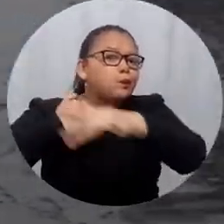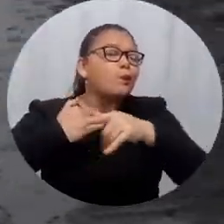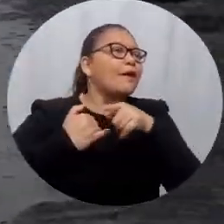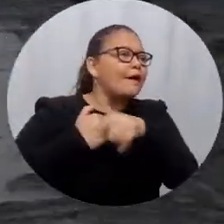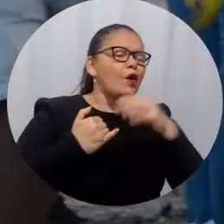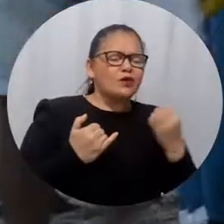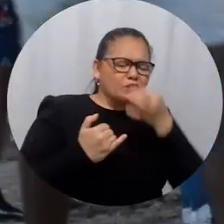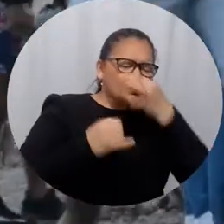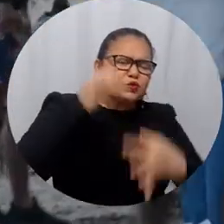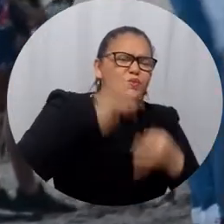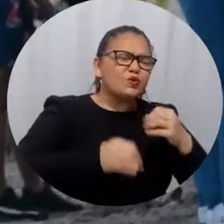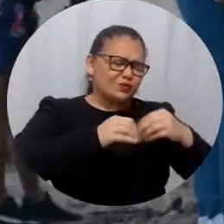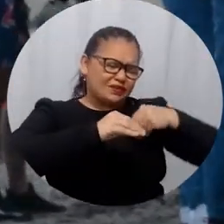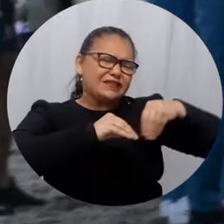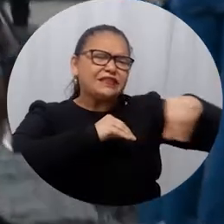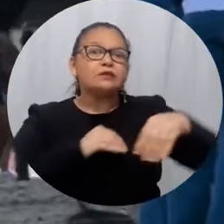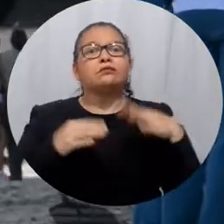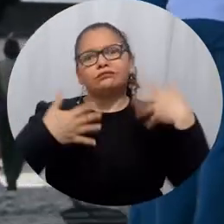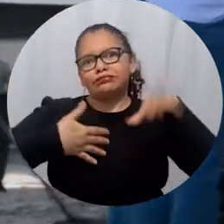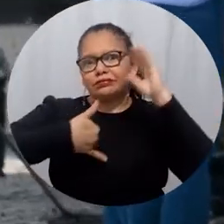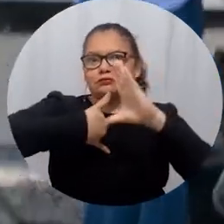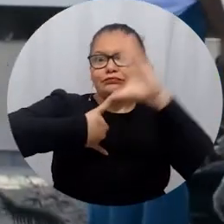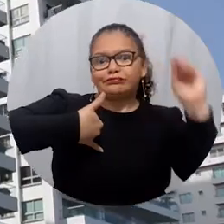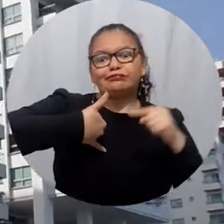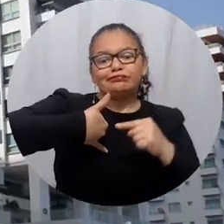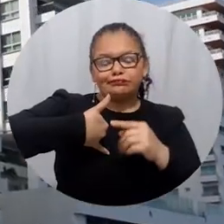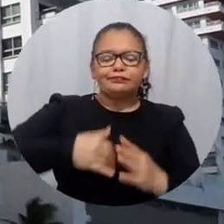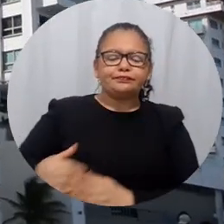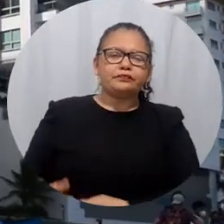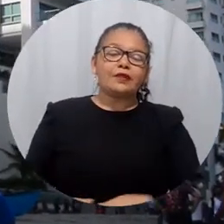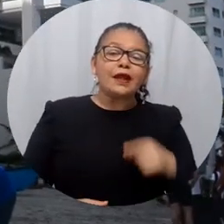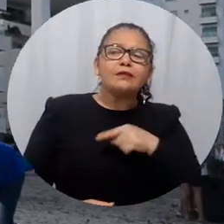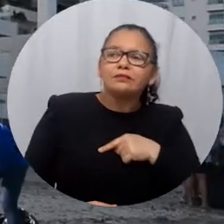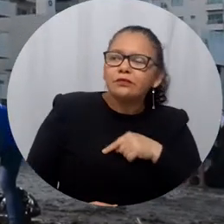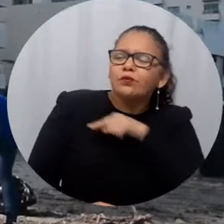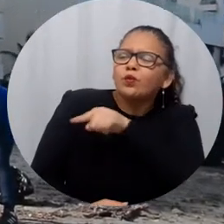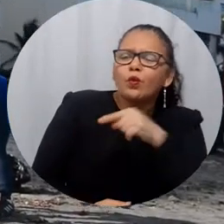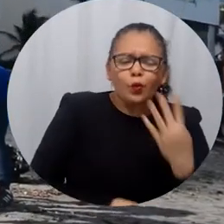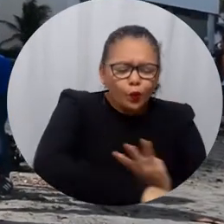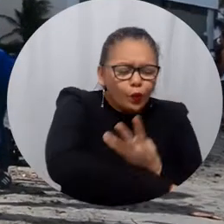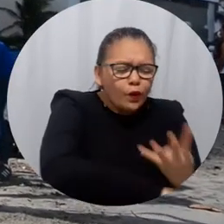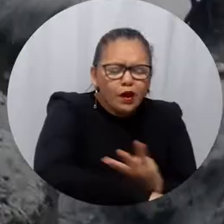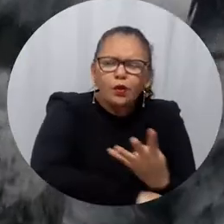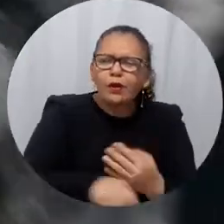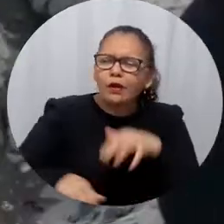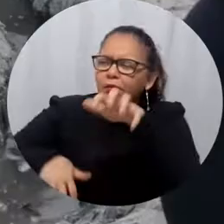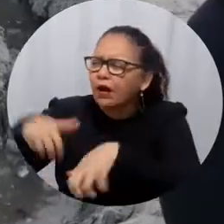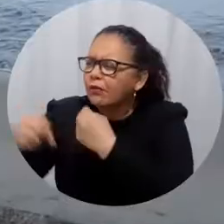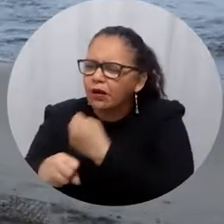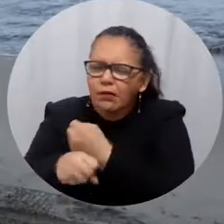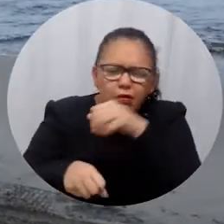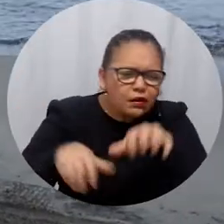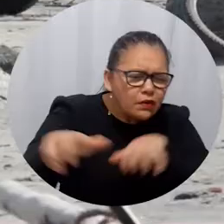contaminación de nuestras playas, sobre todo en nuestra costa caribe. Luego de cuatro horas, en la playa Tonset extrajeron llantas,